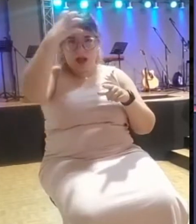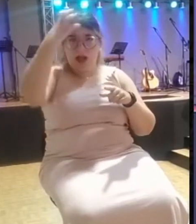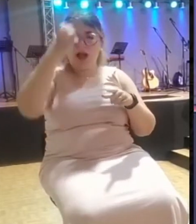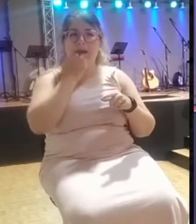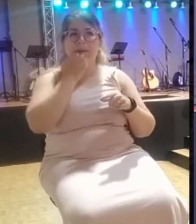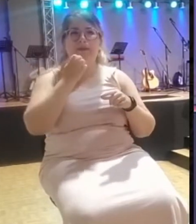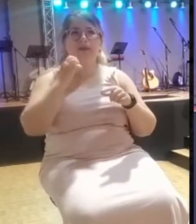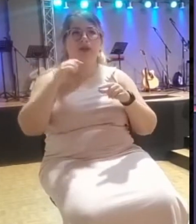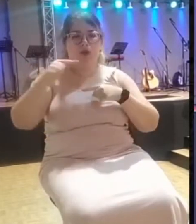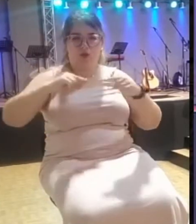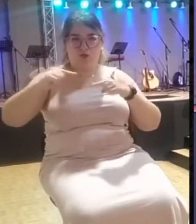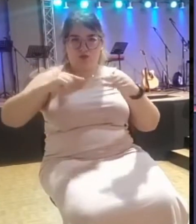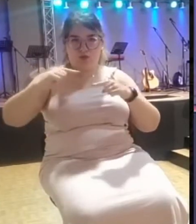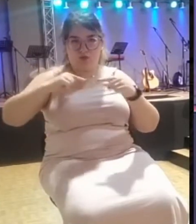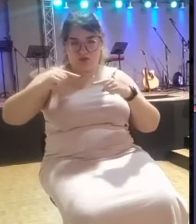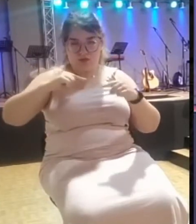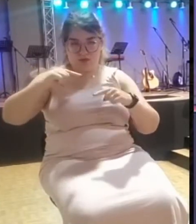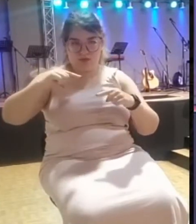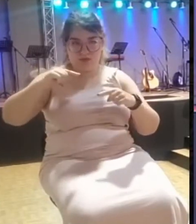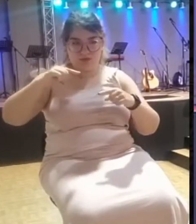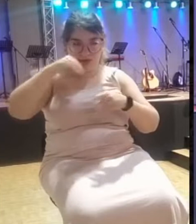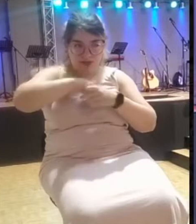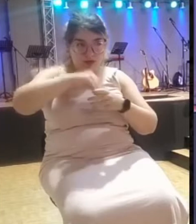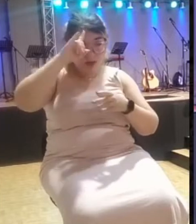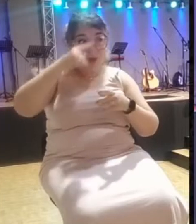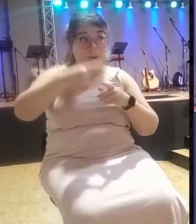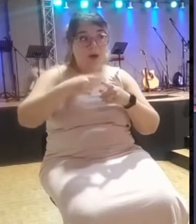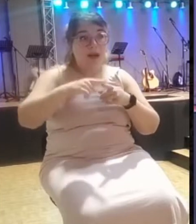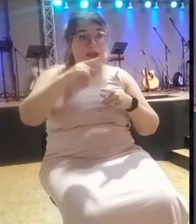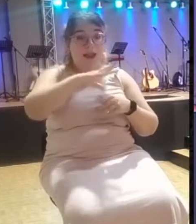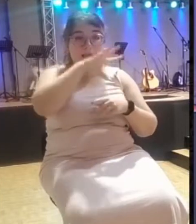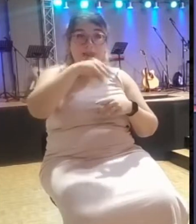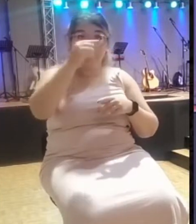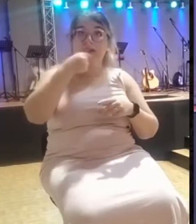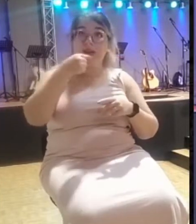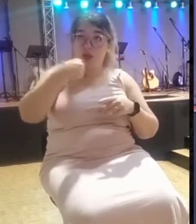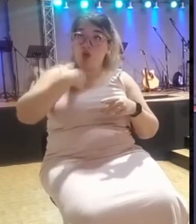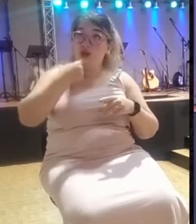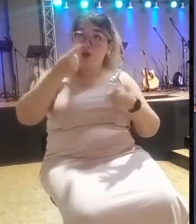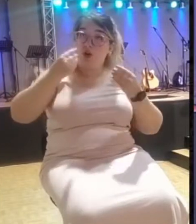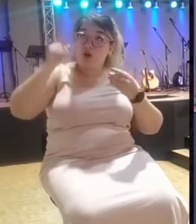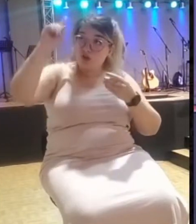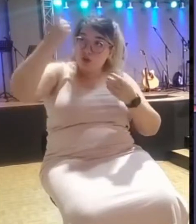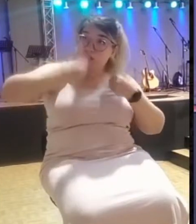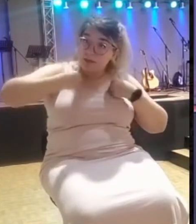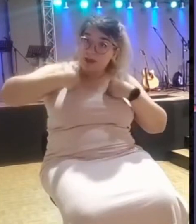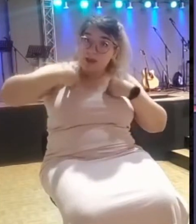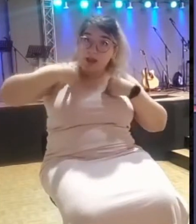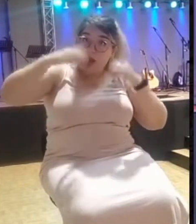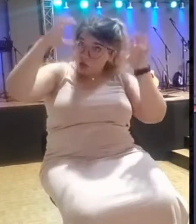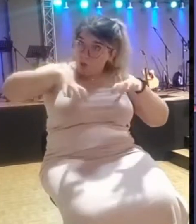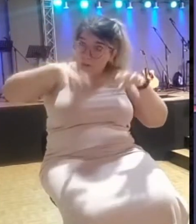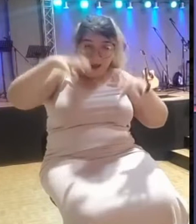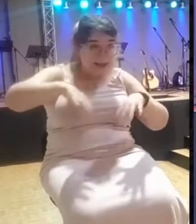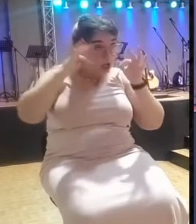O sea, claro, Elías dijo, vive Jehová en cuya presencia estoy, que no va a llover. Y entonces Acat le está echando la